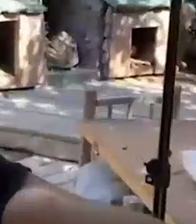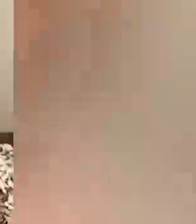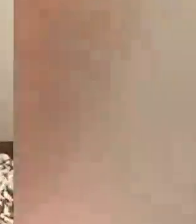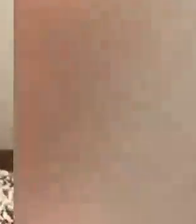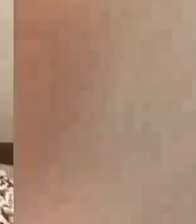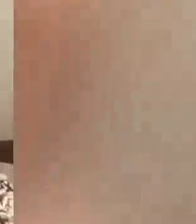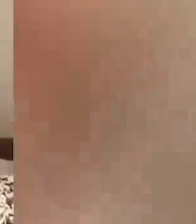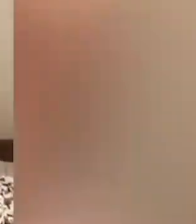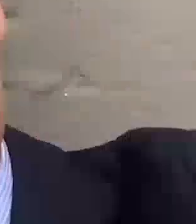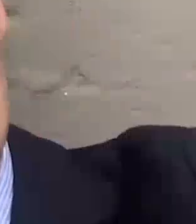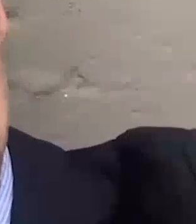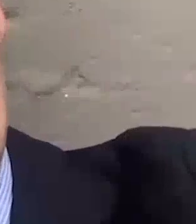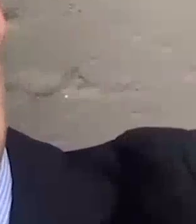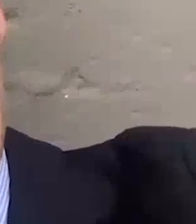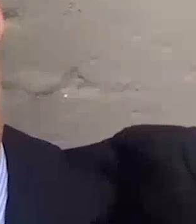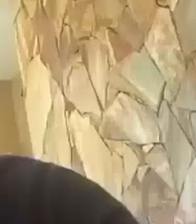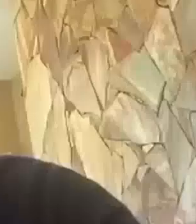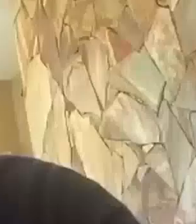Teatro.